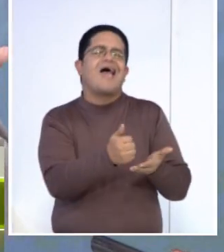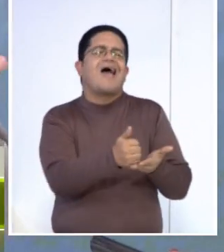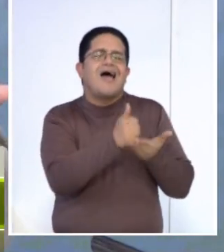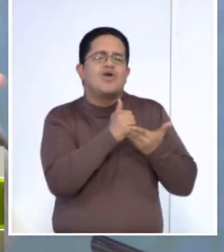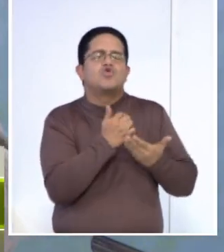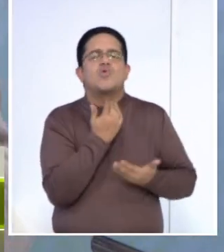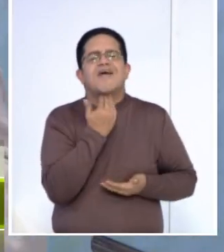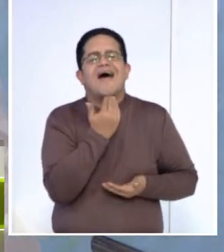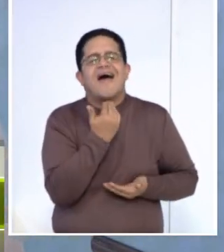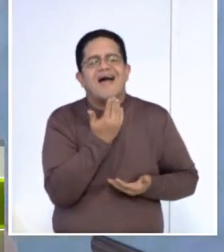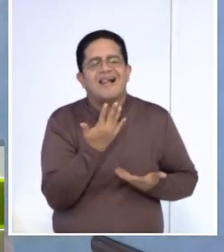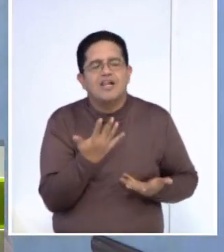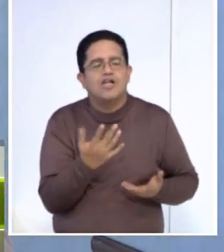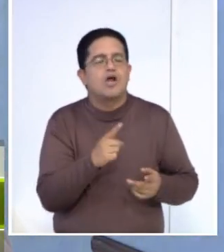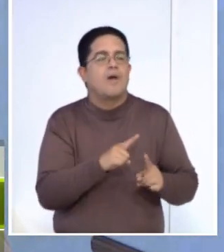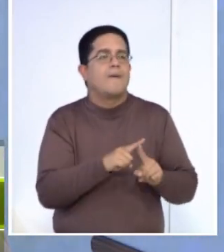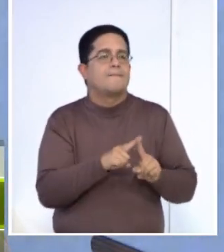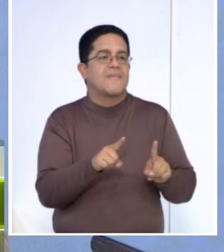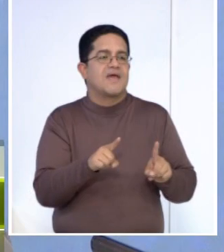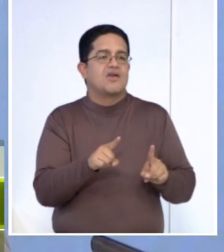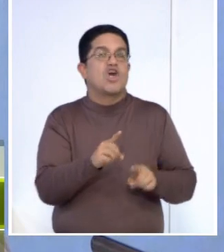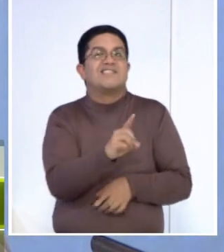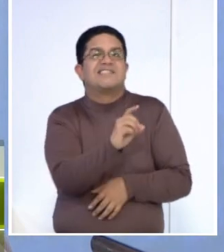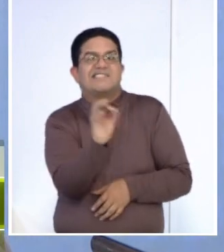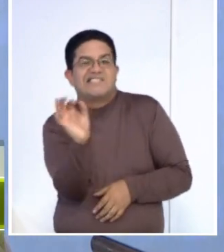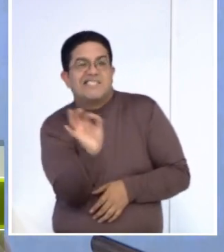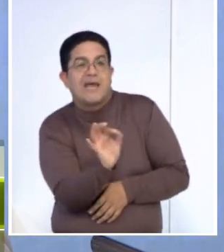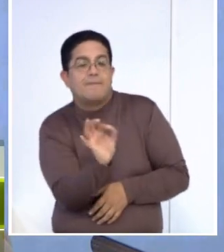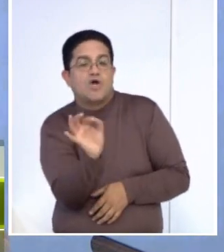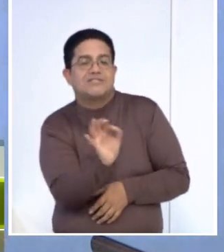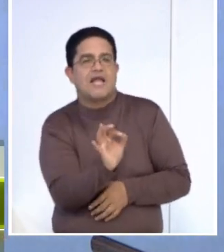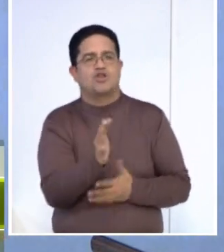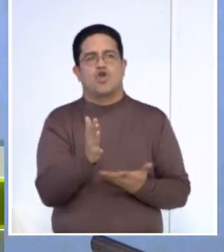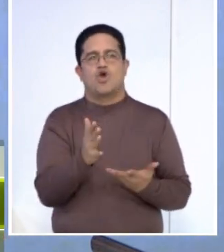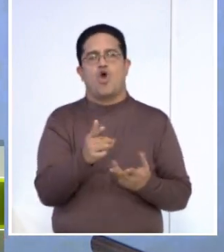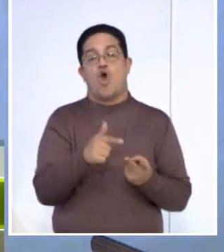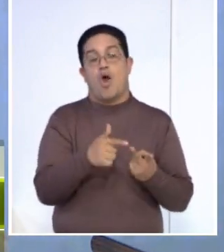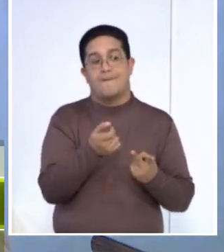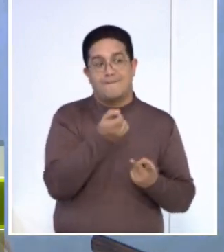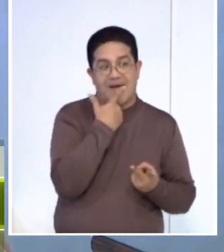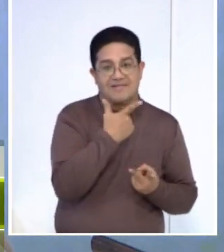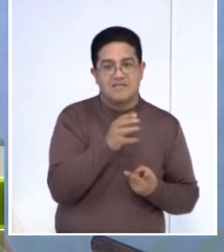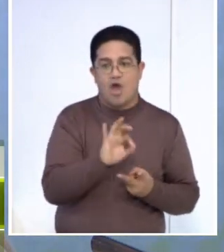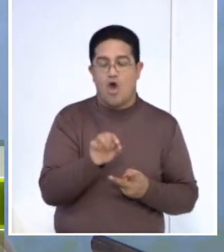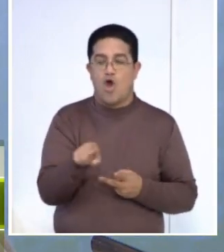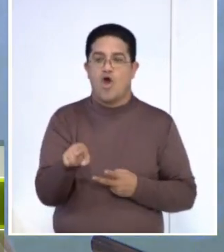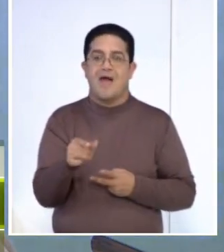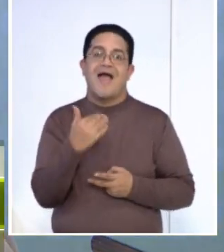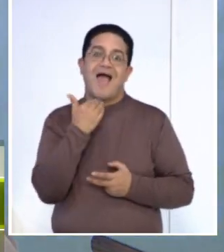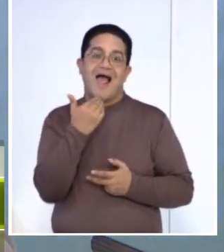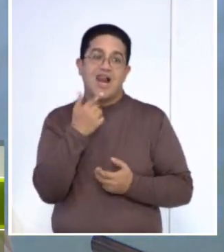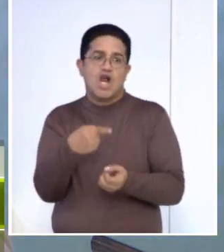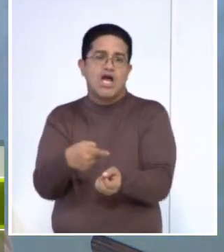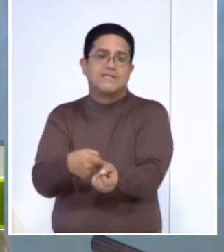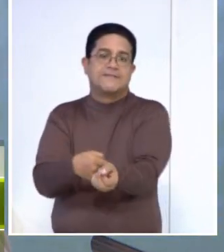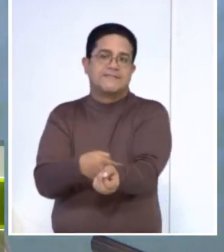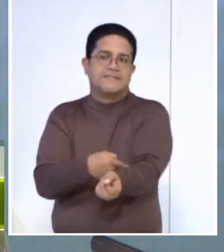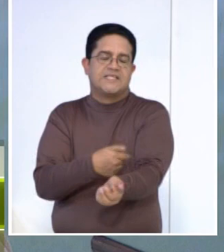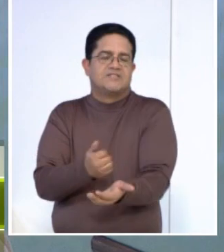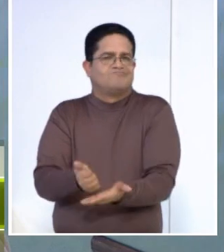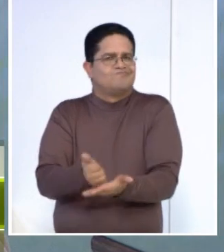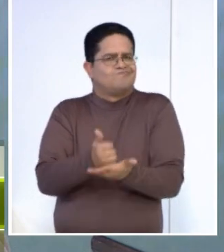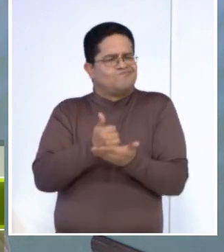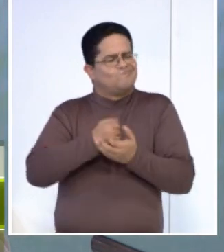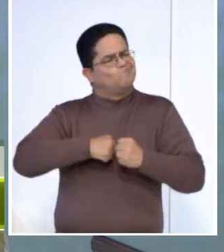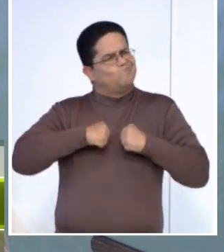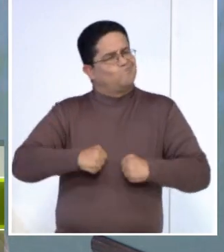salud en general, pero no puedo decir, bueno, yo puedo tomarme esta pastilla o este medicamento o ponerme esta cosa endovenosa, me voy a mejorar el sistema